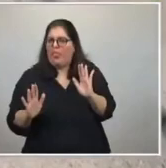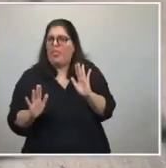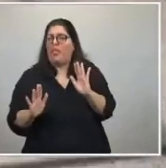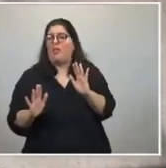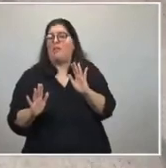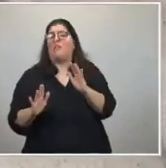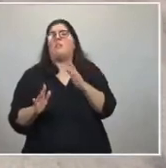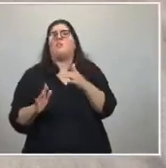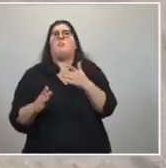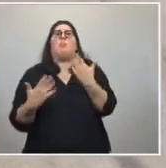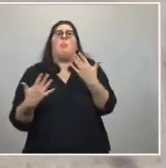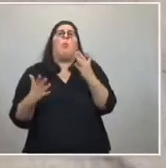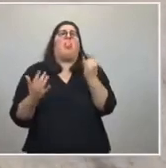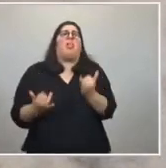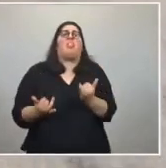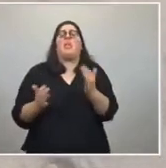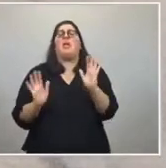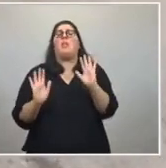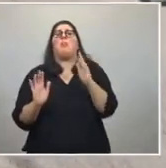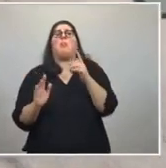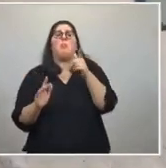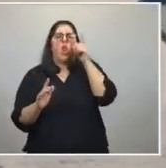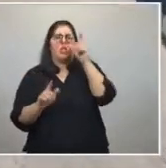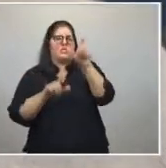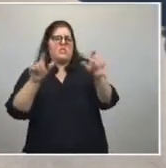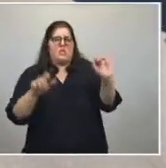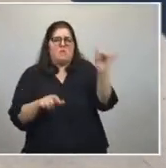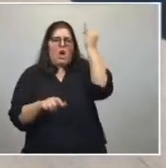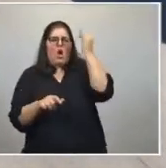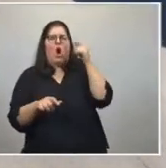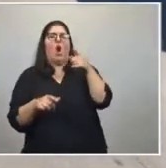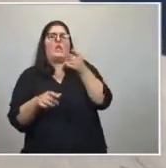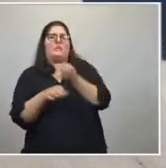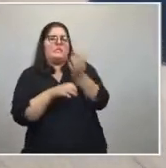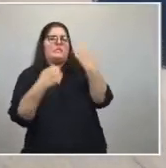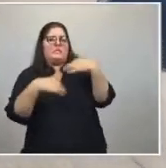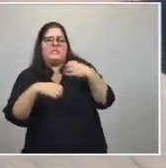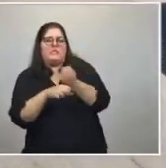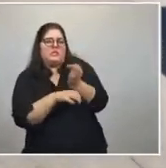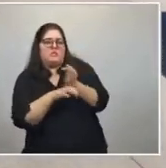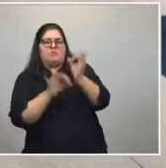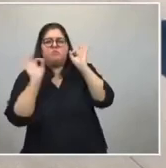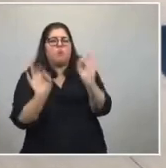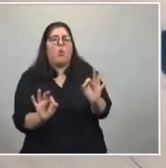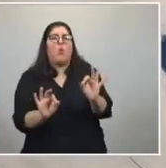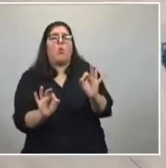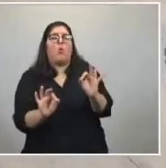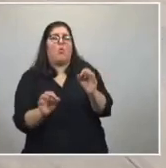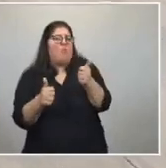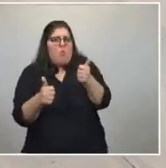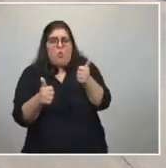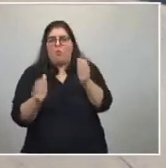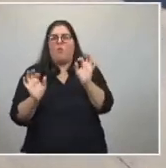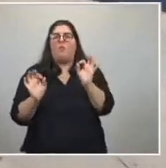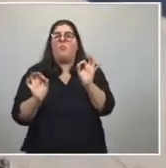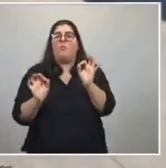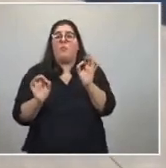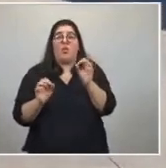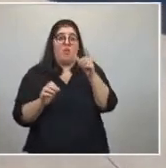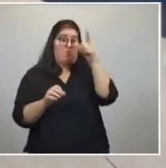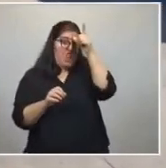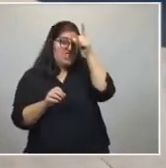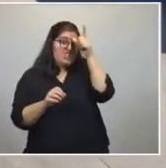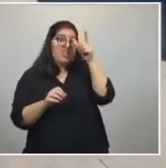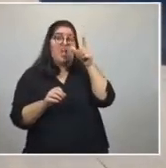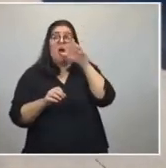Podemos tener los mejores policías, los más entrenados. Pero si la policía detiene y